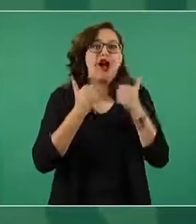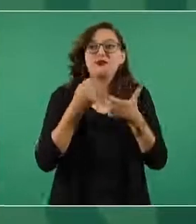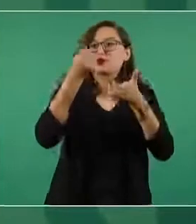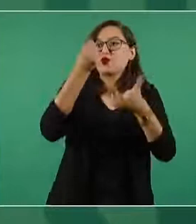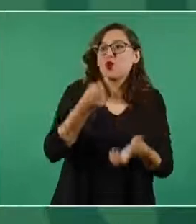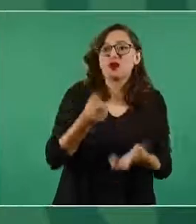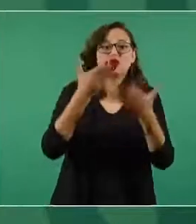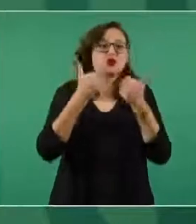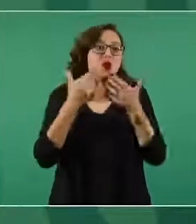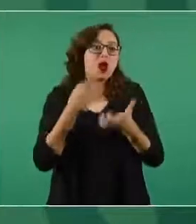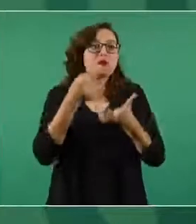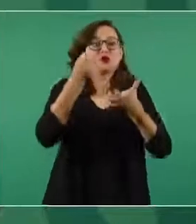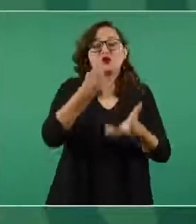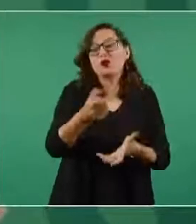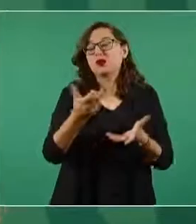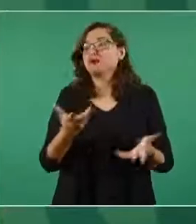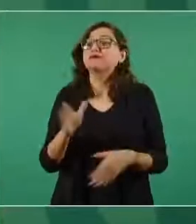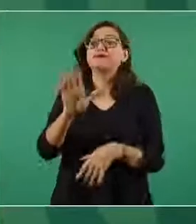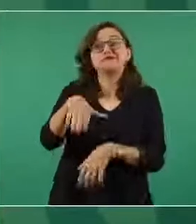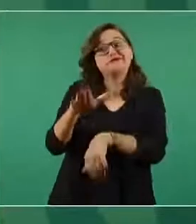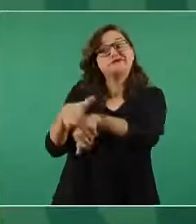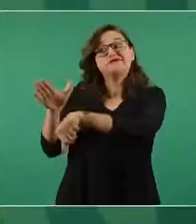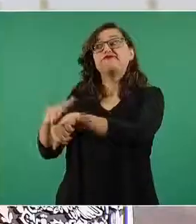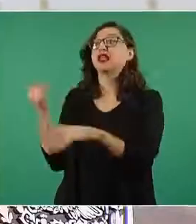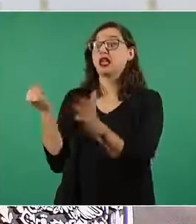endeudar al país